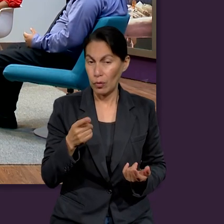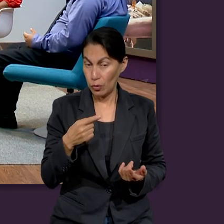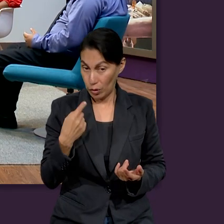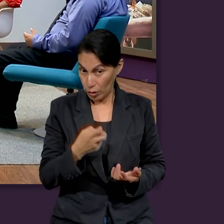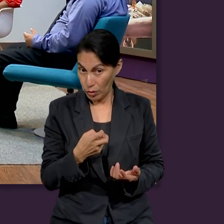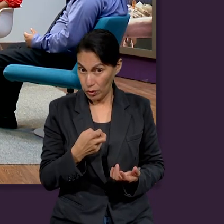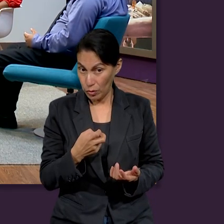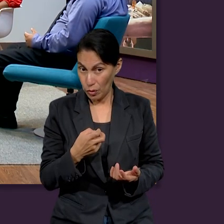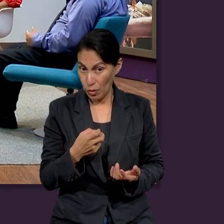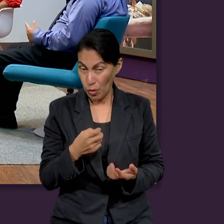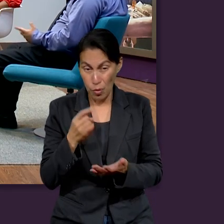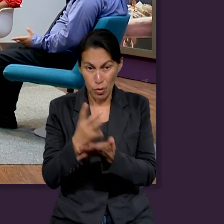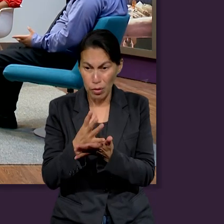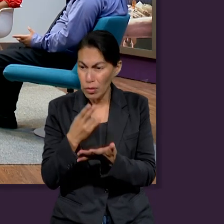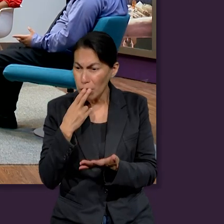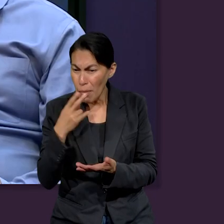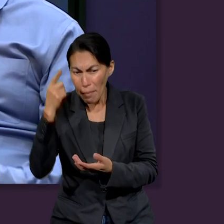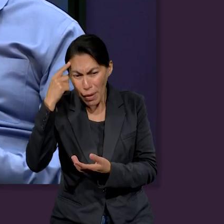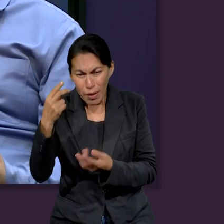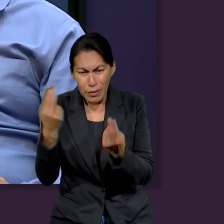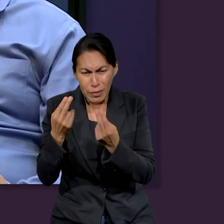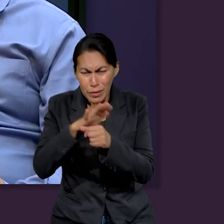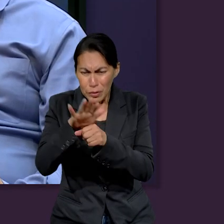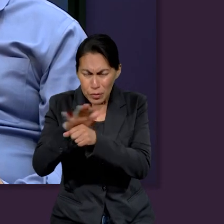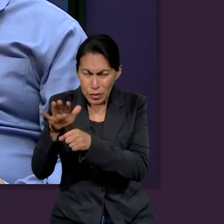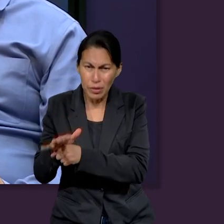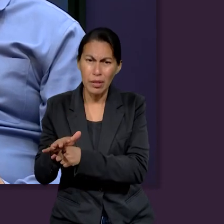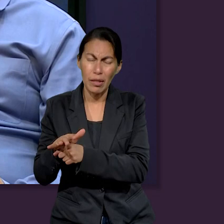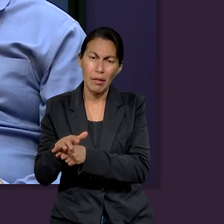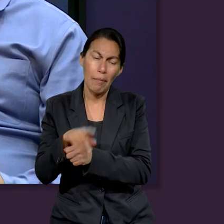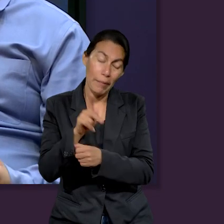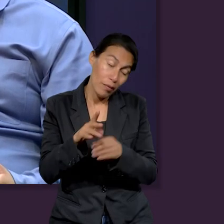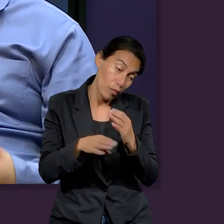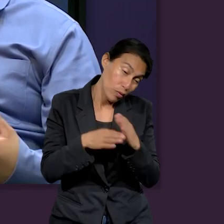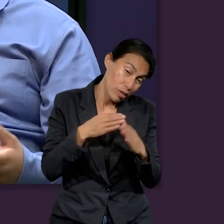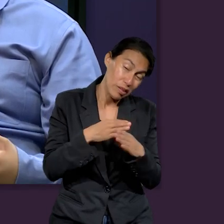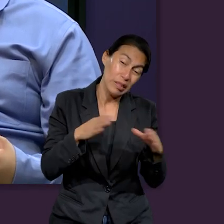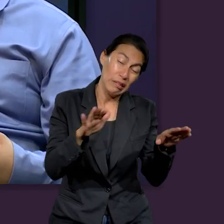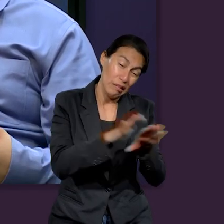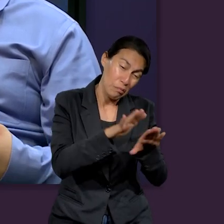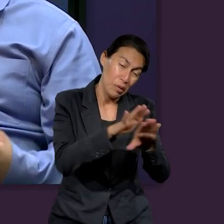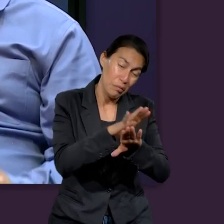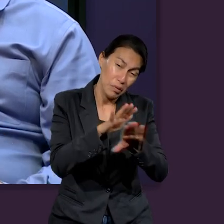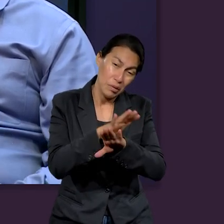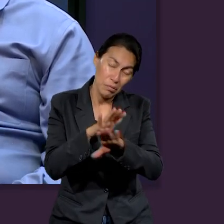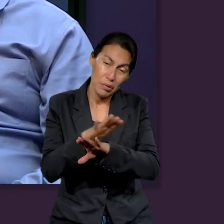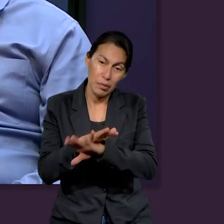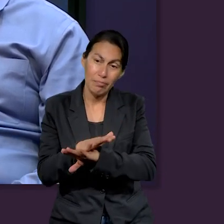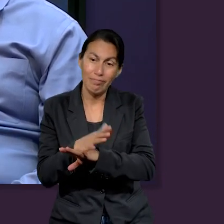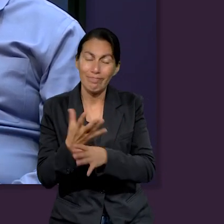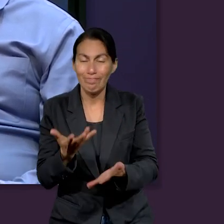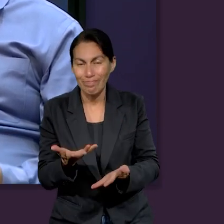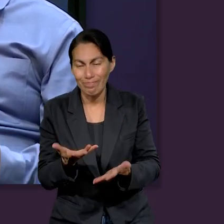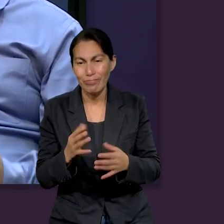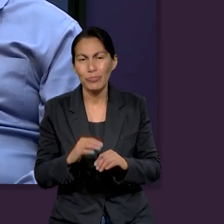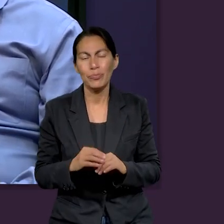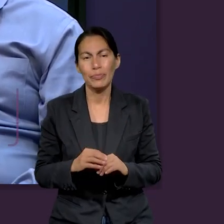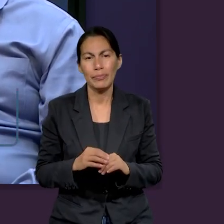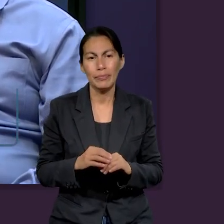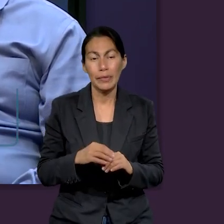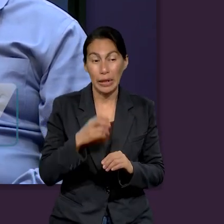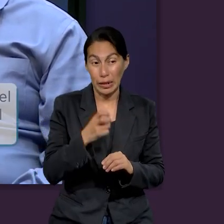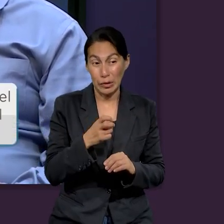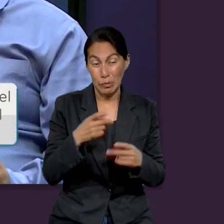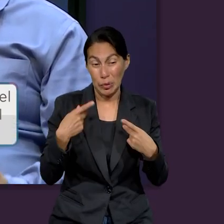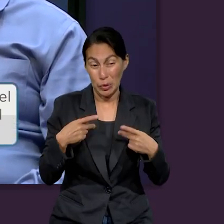porque, como lo recordamos, es solo un medio. Y además eso cambia siempre en la sociedad. Se ha obsesionado tanto